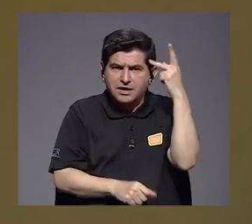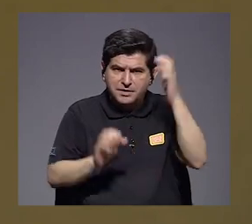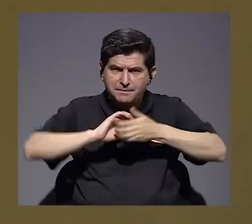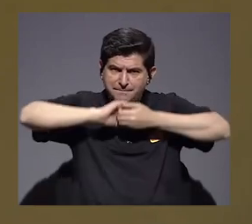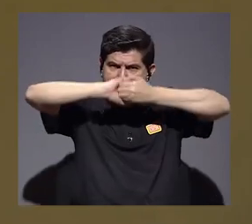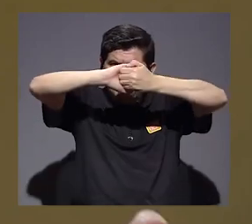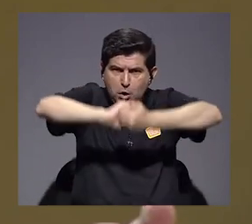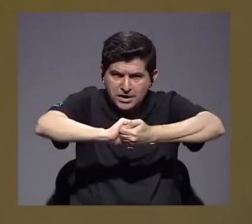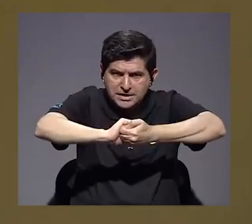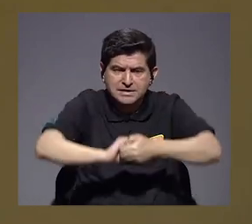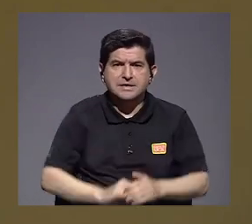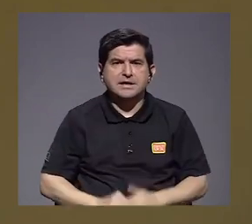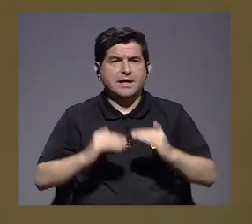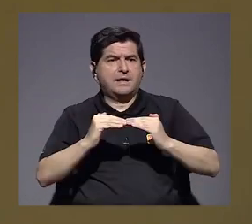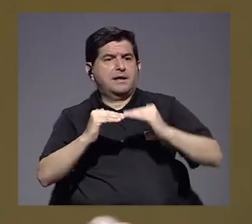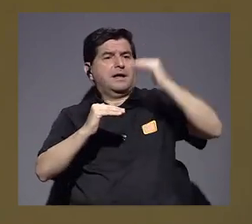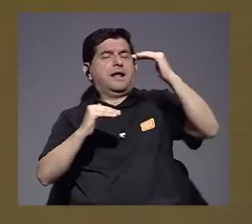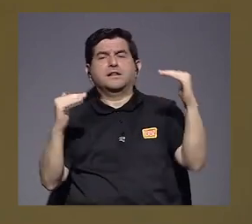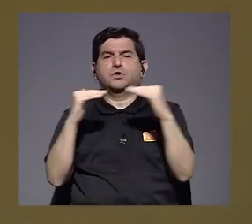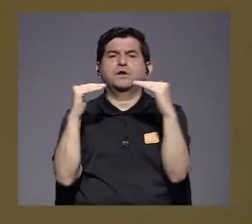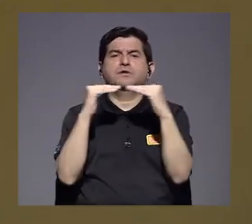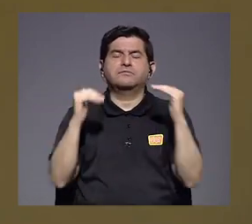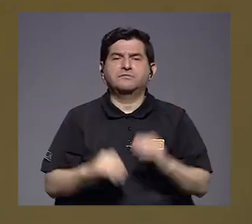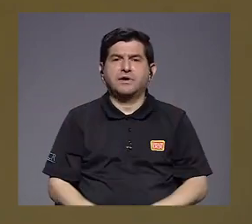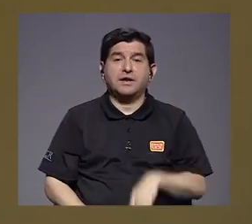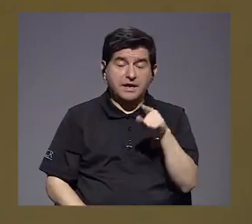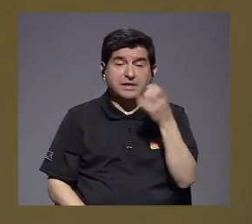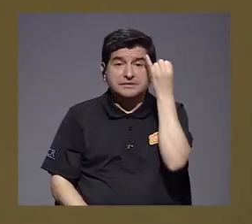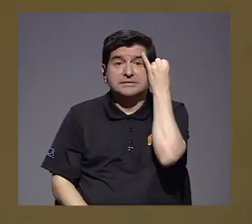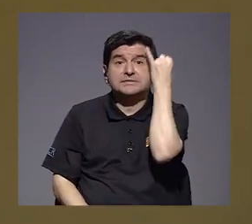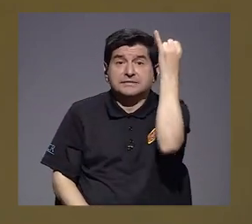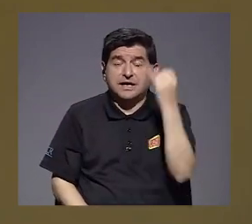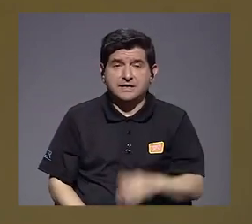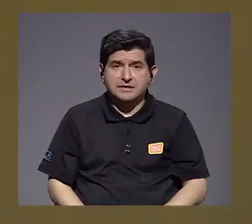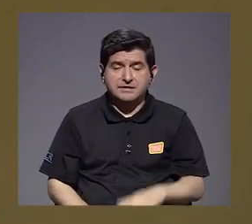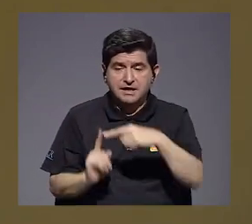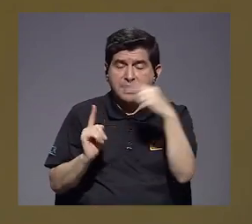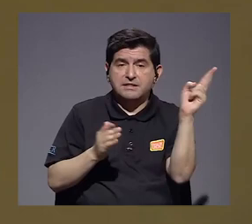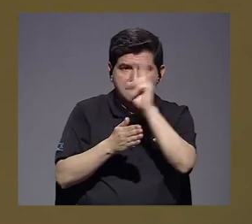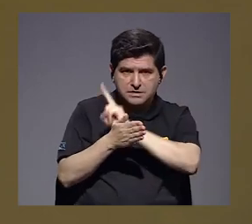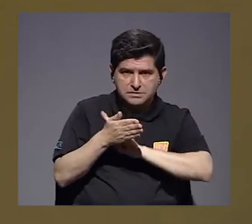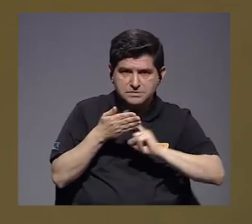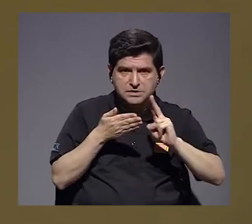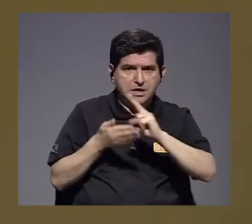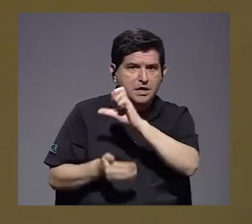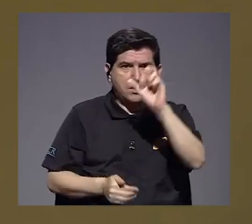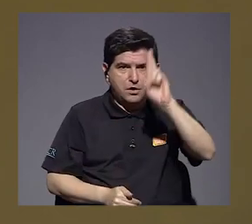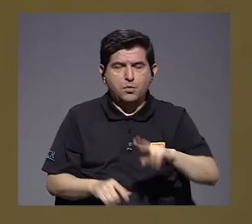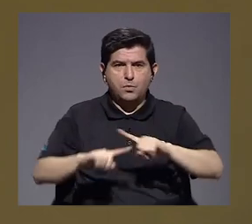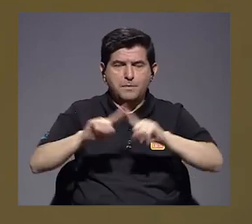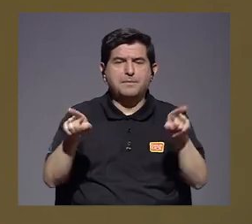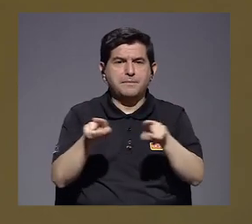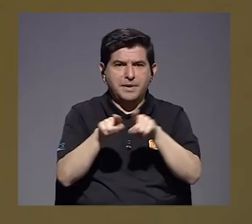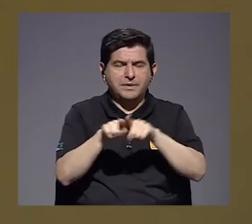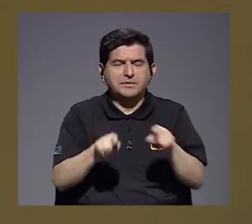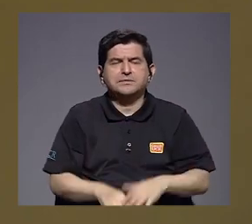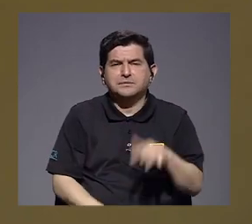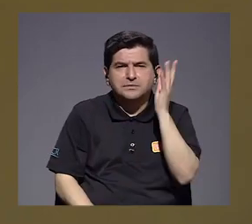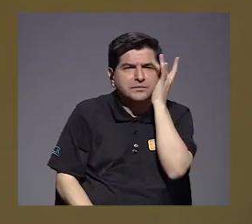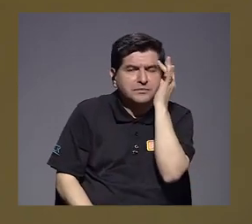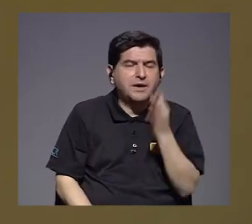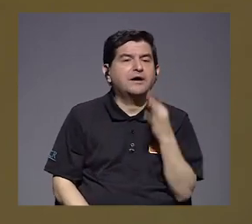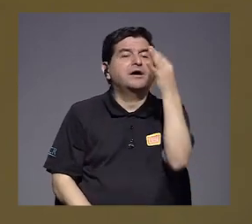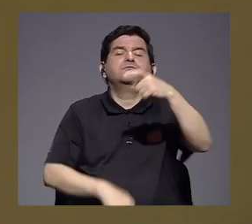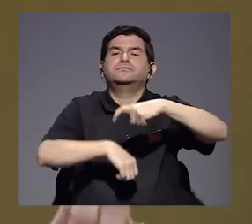política solidaria para las alturas. Lo digo porque es un planteamiento que viene desde la Universidad de Costa Rica, pero que además es una preocupación